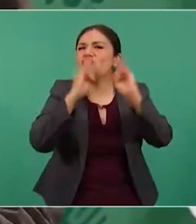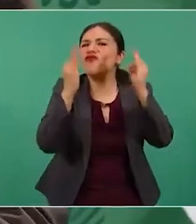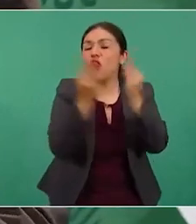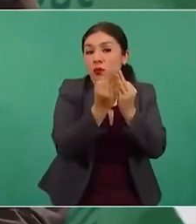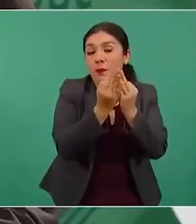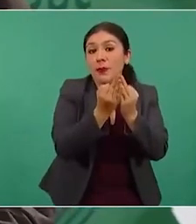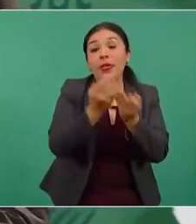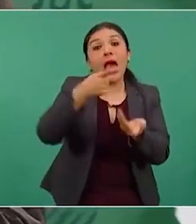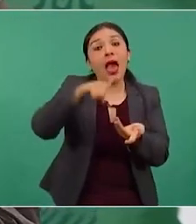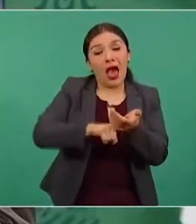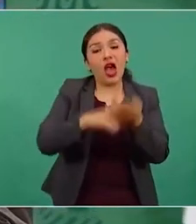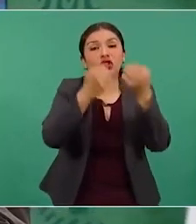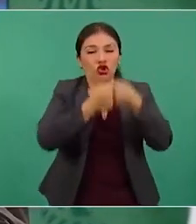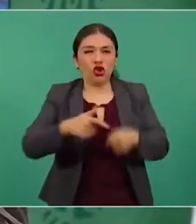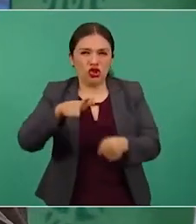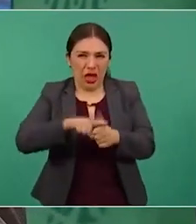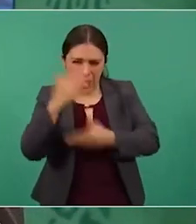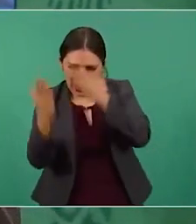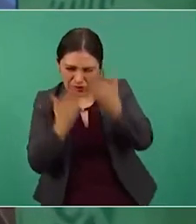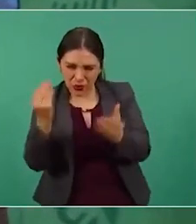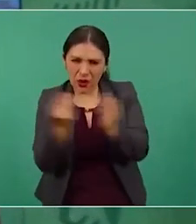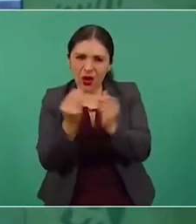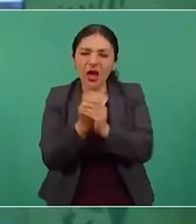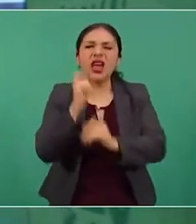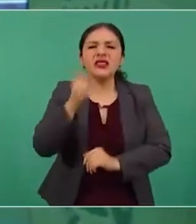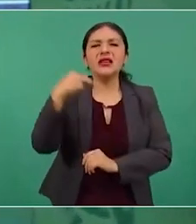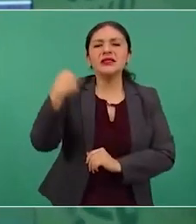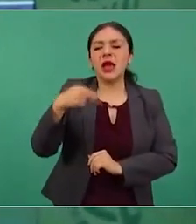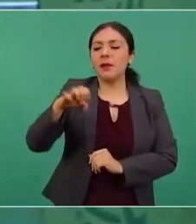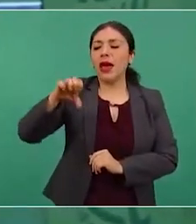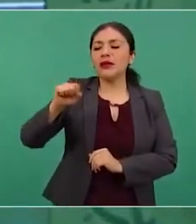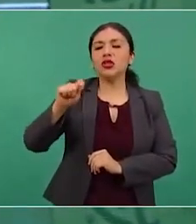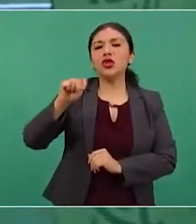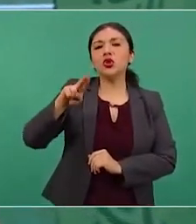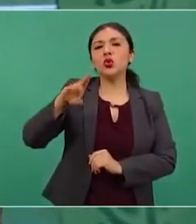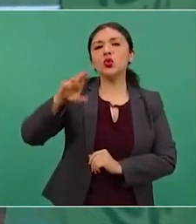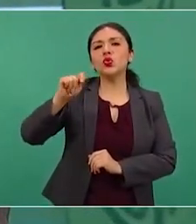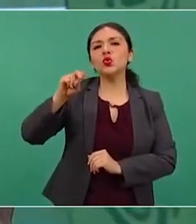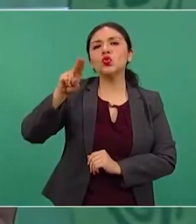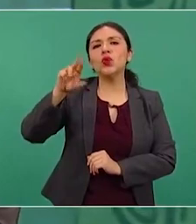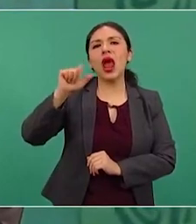ciencia social lo estructural es lo profundo,